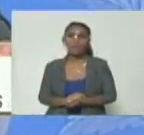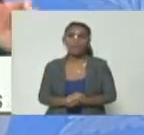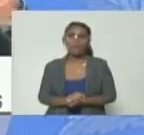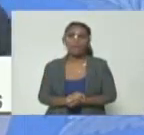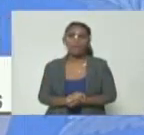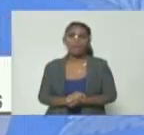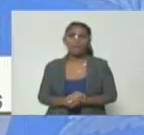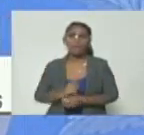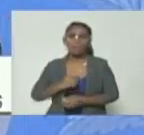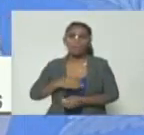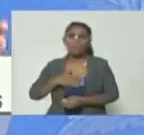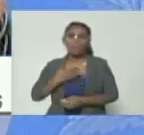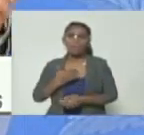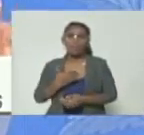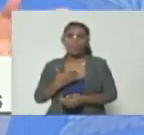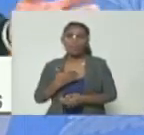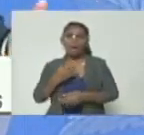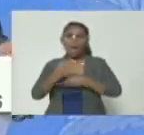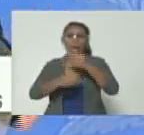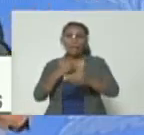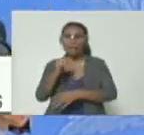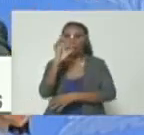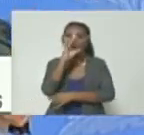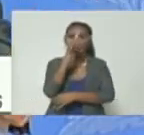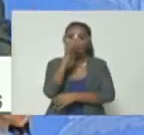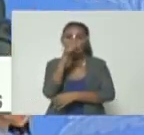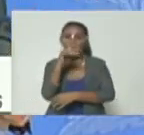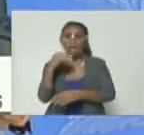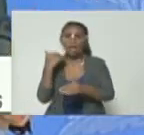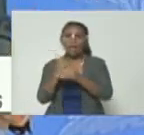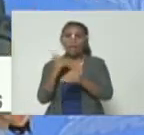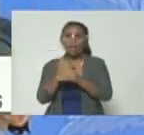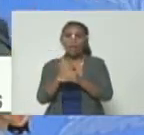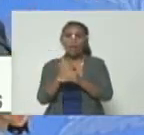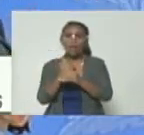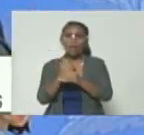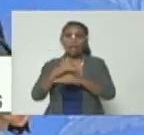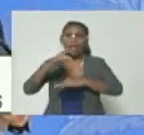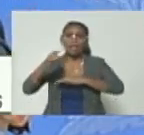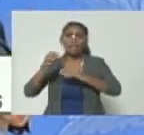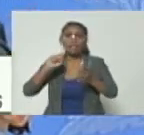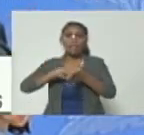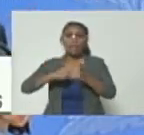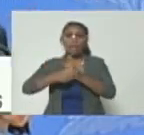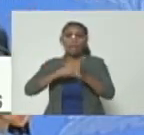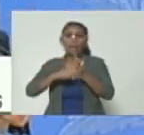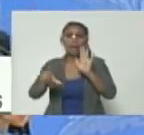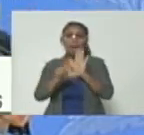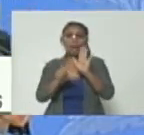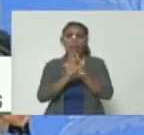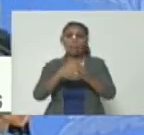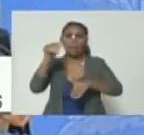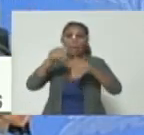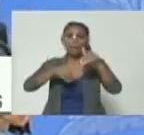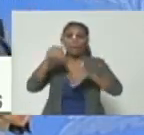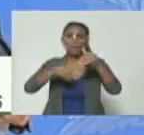pudo haber burlado los vericuetos técnico-legales para haber sido electo